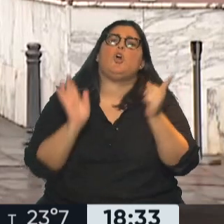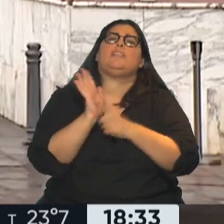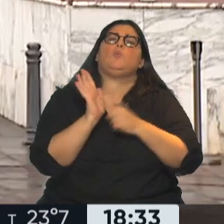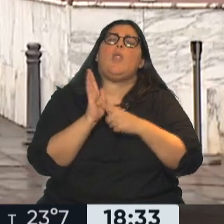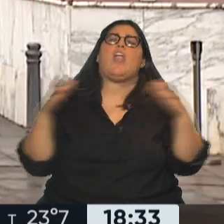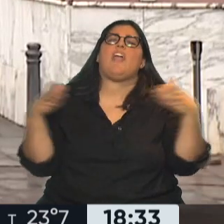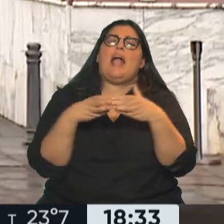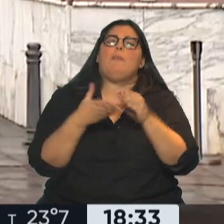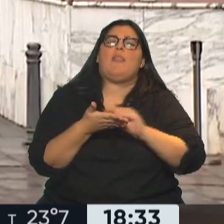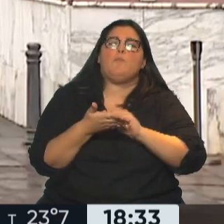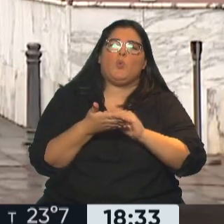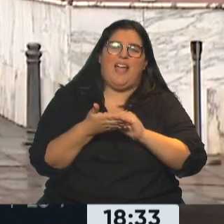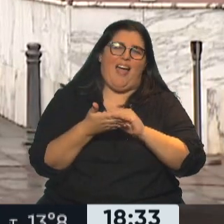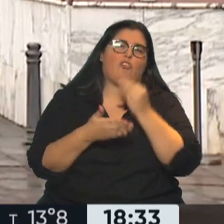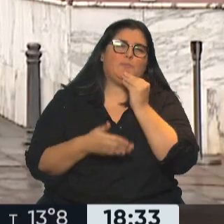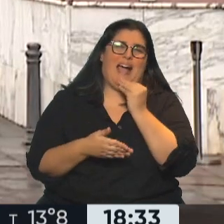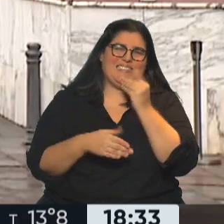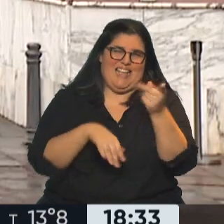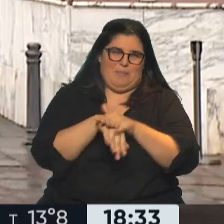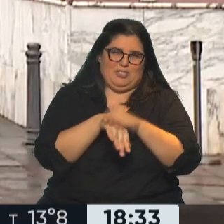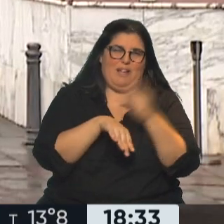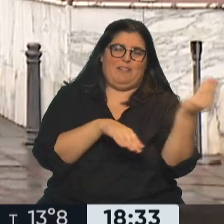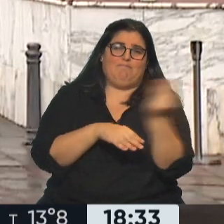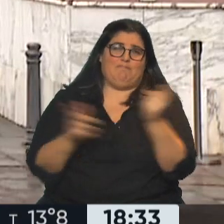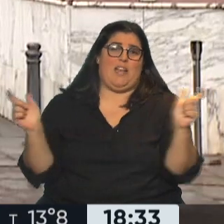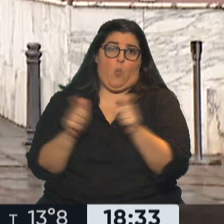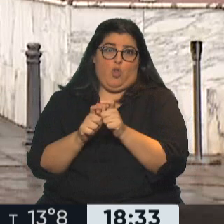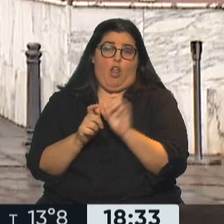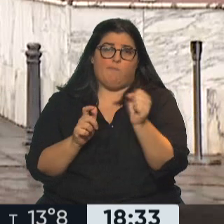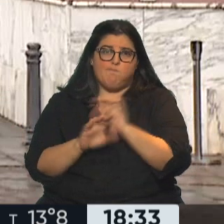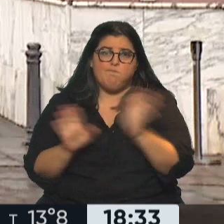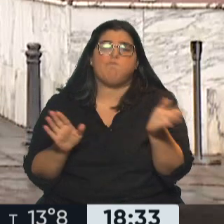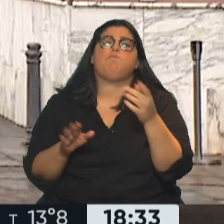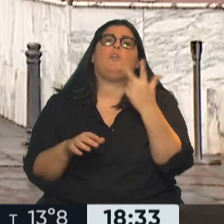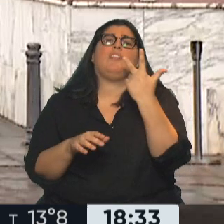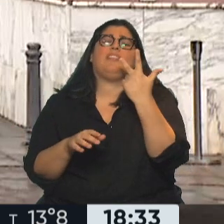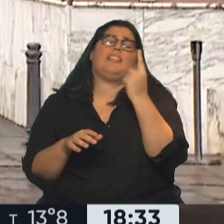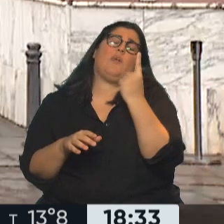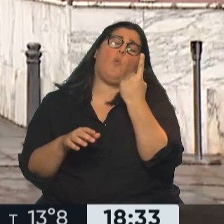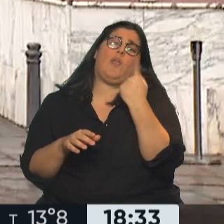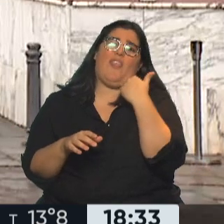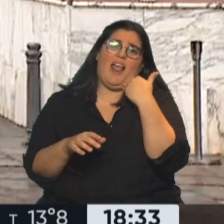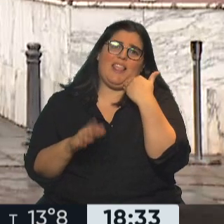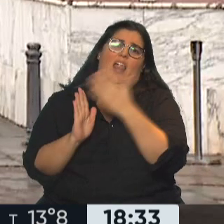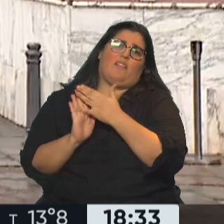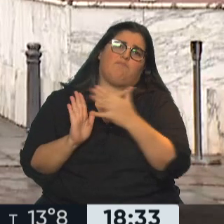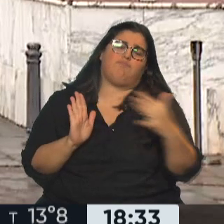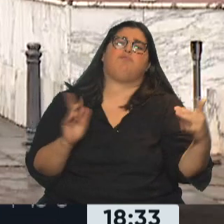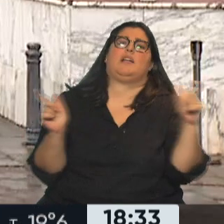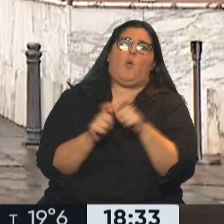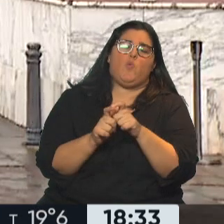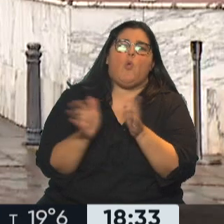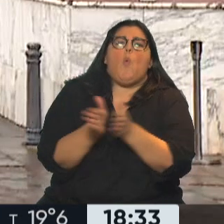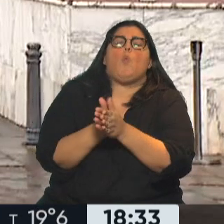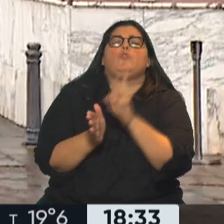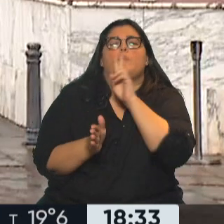Diputados, a Sergio Massa, y estuvo reunido desde las 13 con Silvina Batakis, por